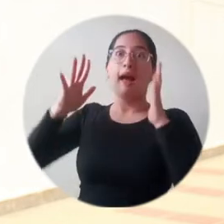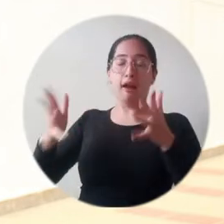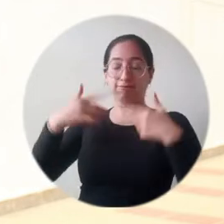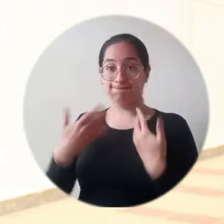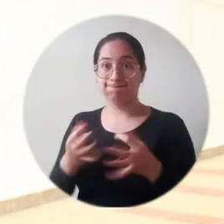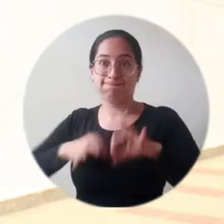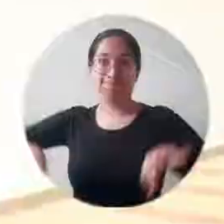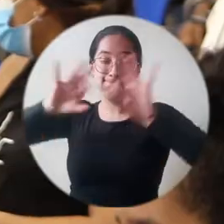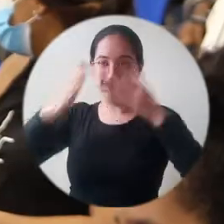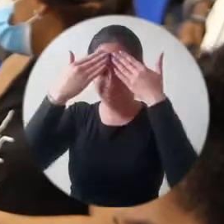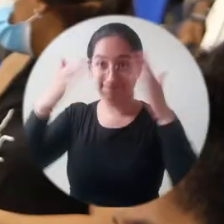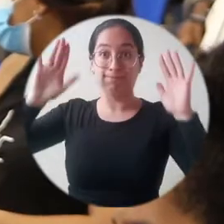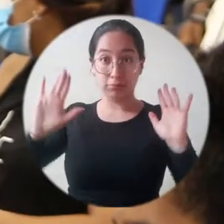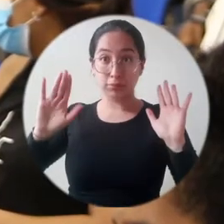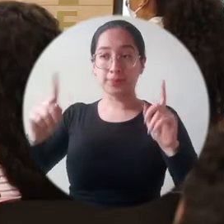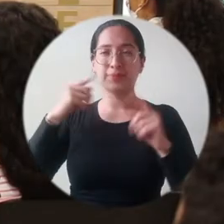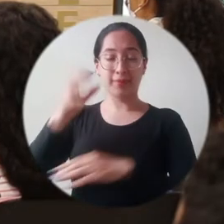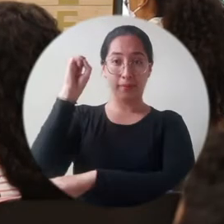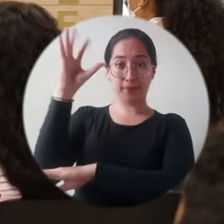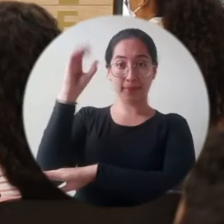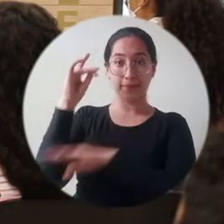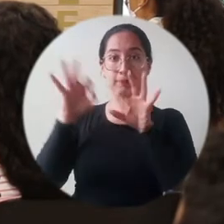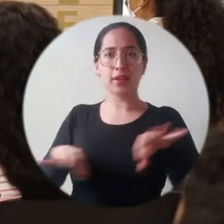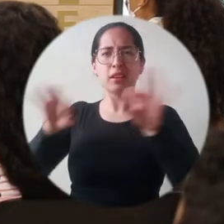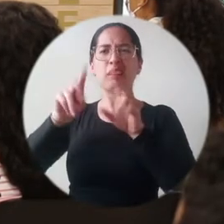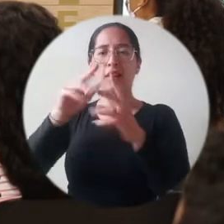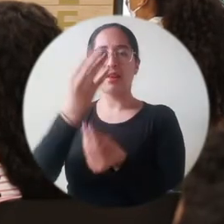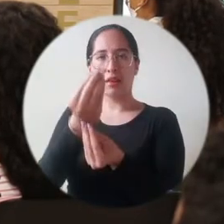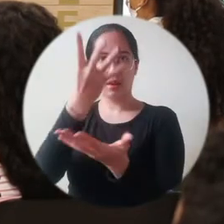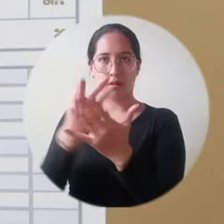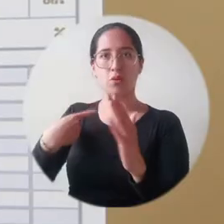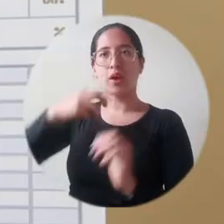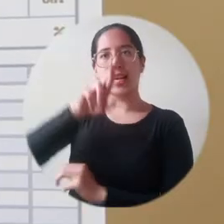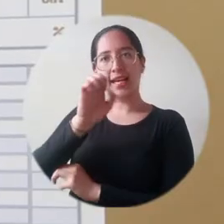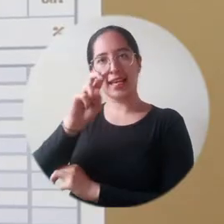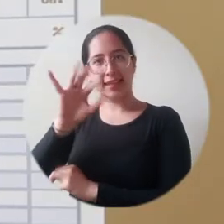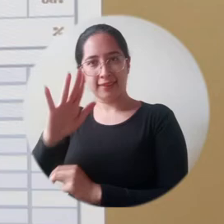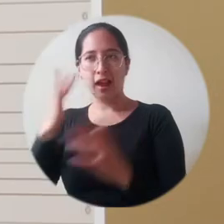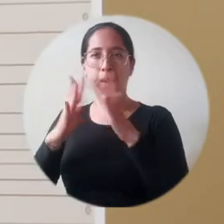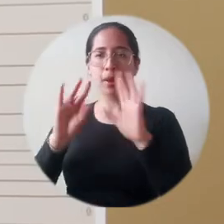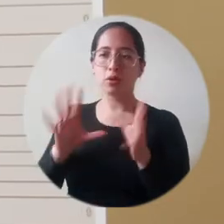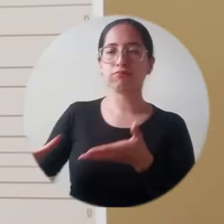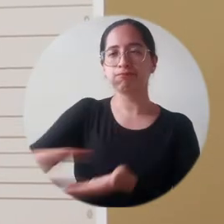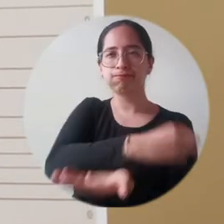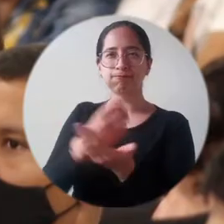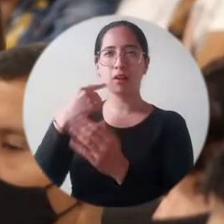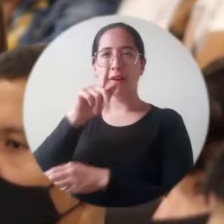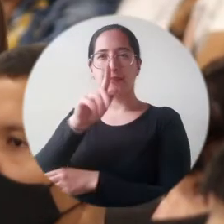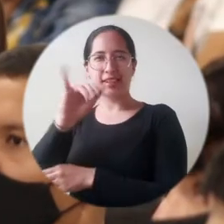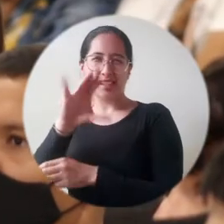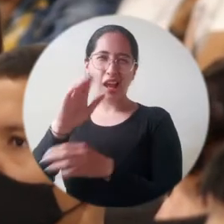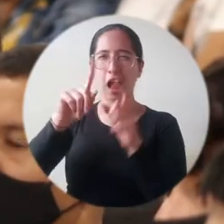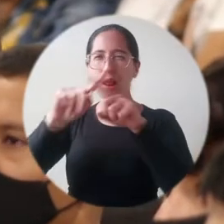poco más de lo que nos vamos a enfrentar. Durante el seminario, los conferencistas explicaron la estructura de renta, el impuesto diferido, la conciliación